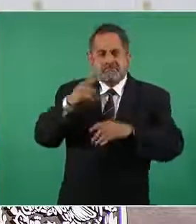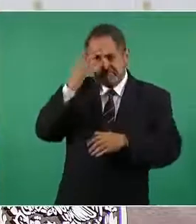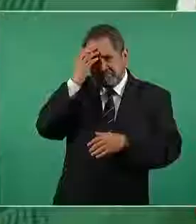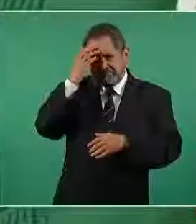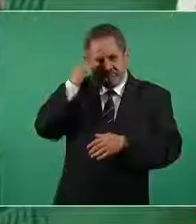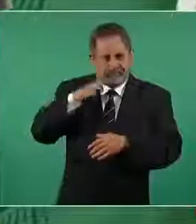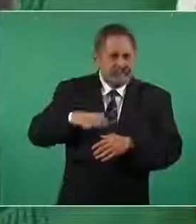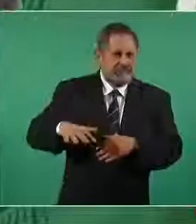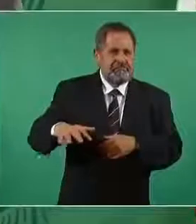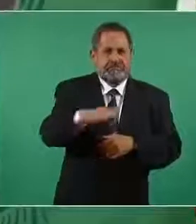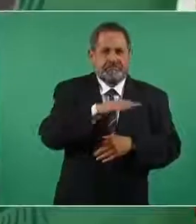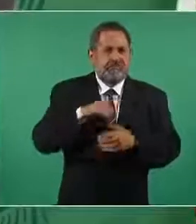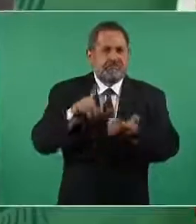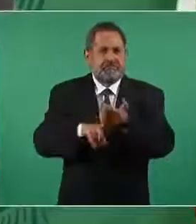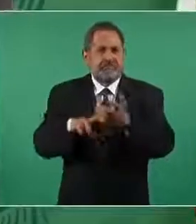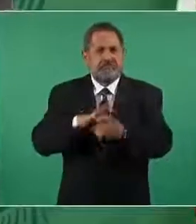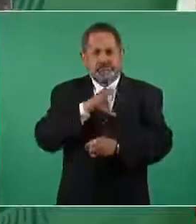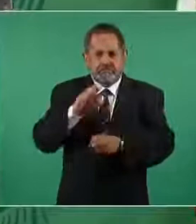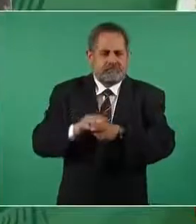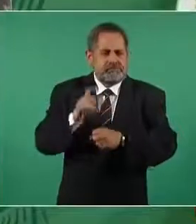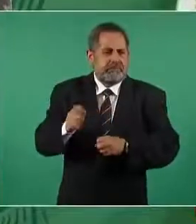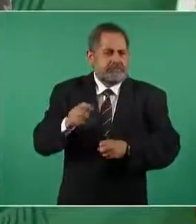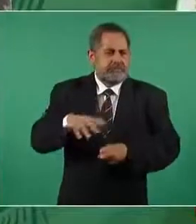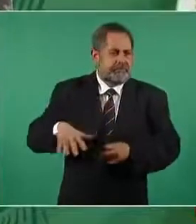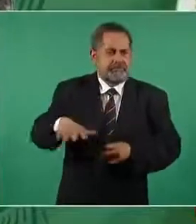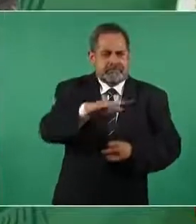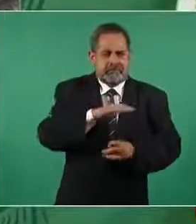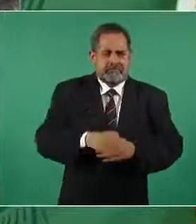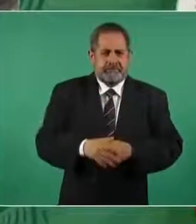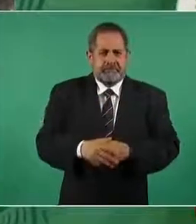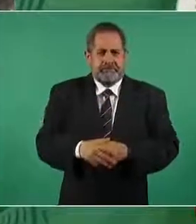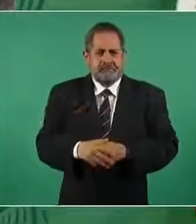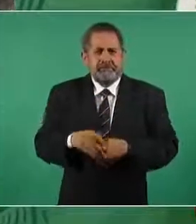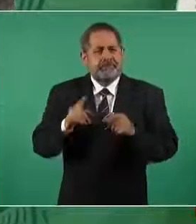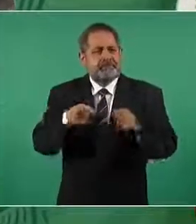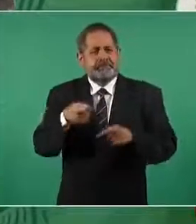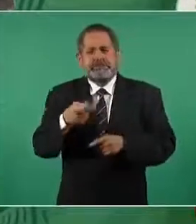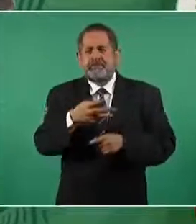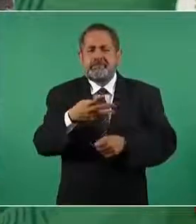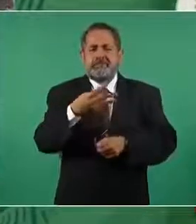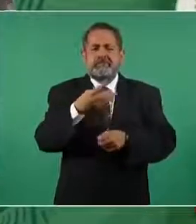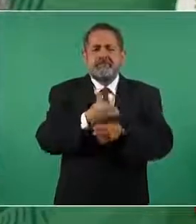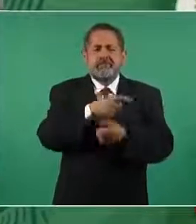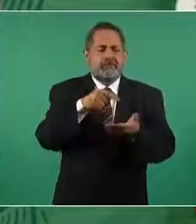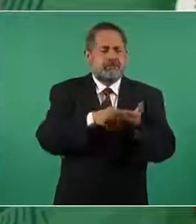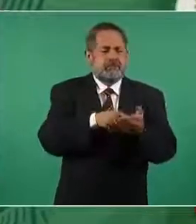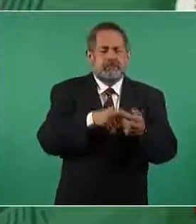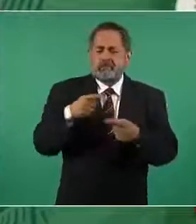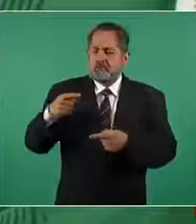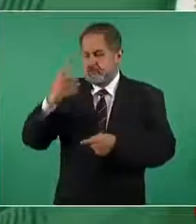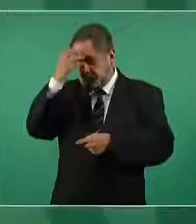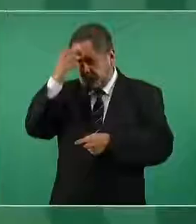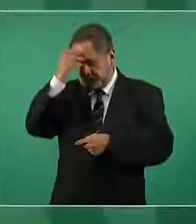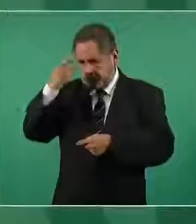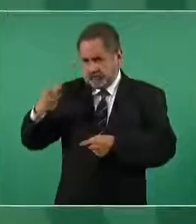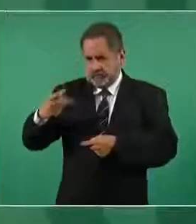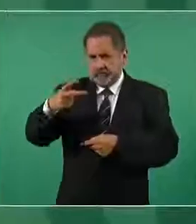este predio que es la cuarta sección del bosque de Chapultepec